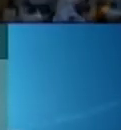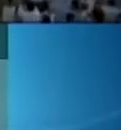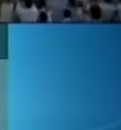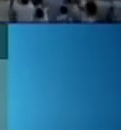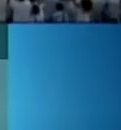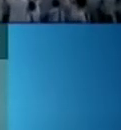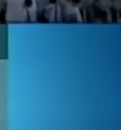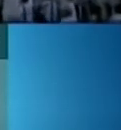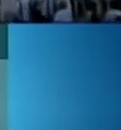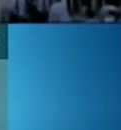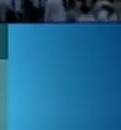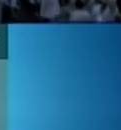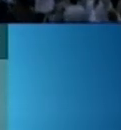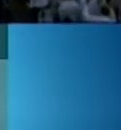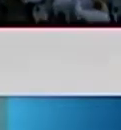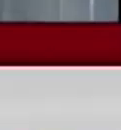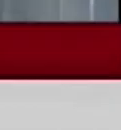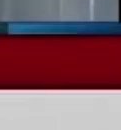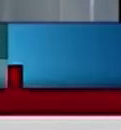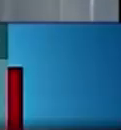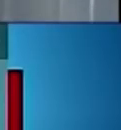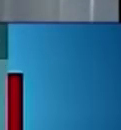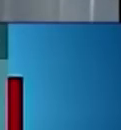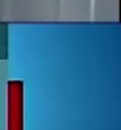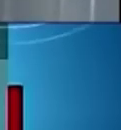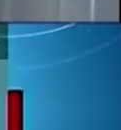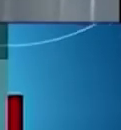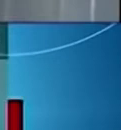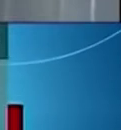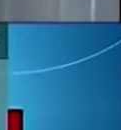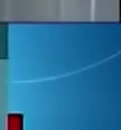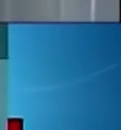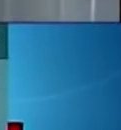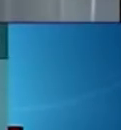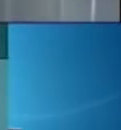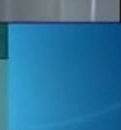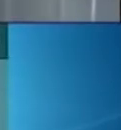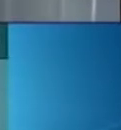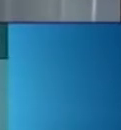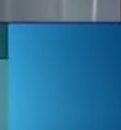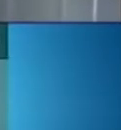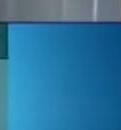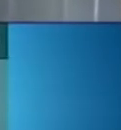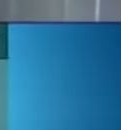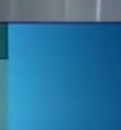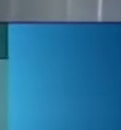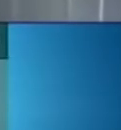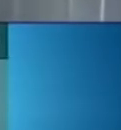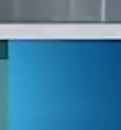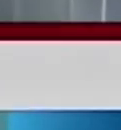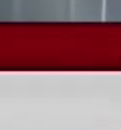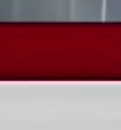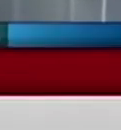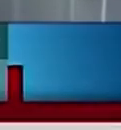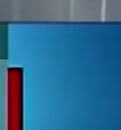fin, como tú decías, mucho elemento mediático. Recordemos que no solo este episodio suena un poco